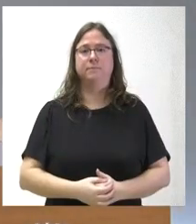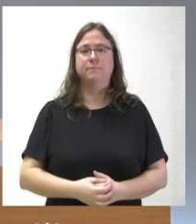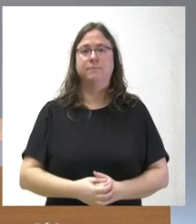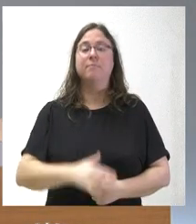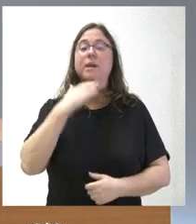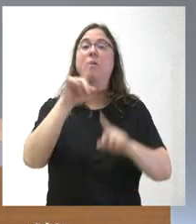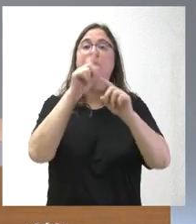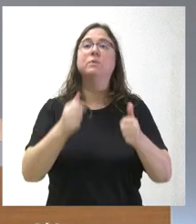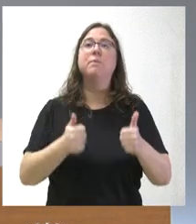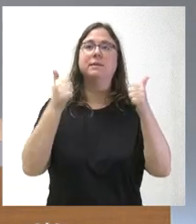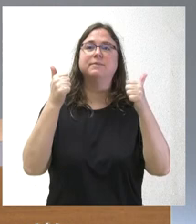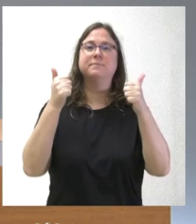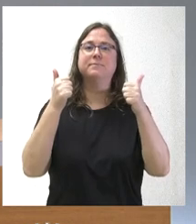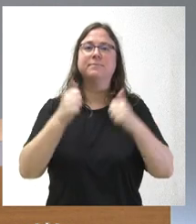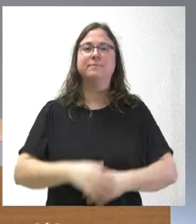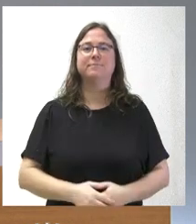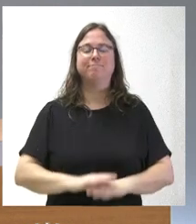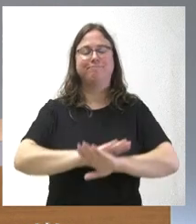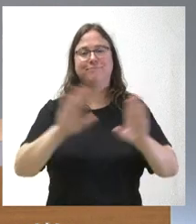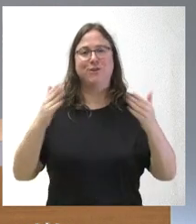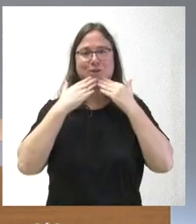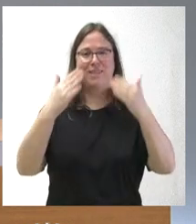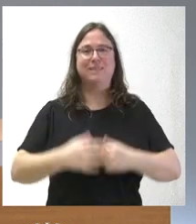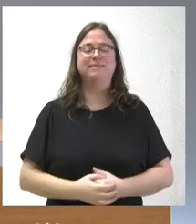¿Alguna pregunta más? Pues es todo. Gracias.